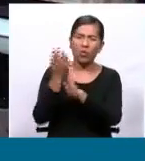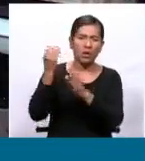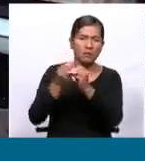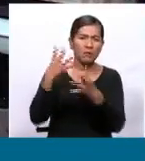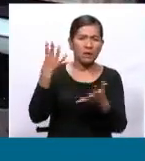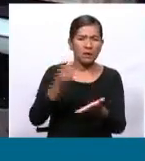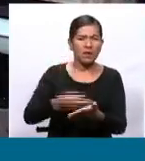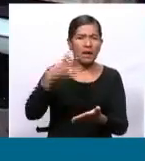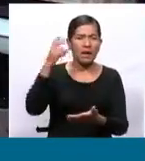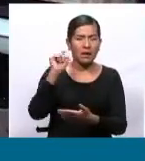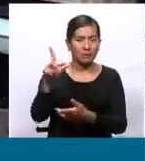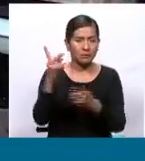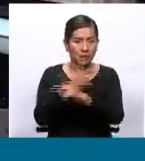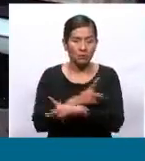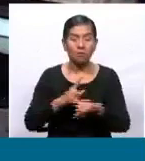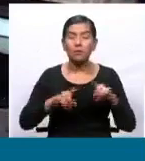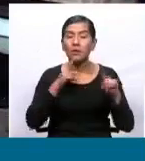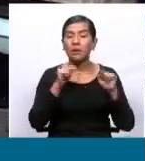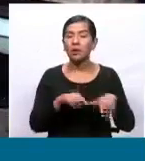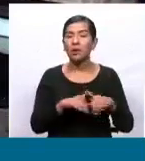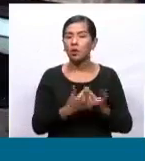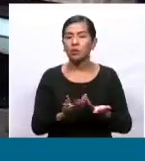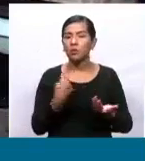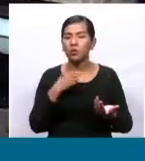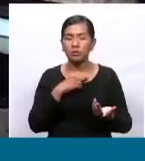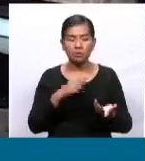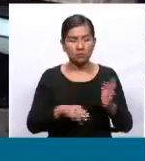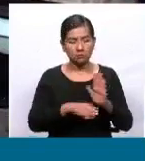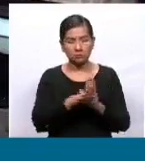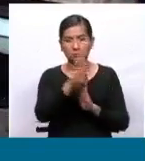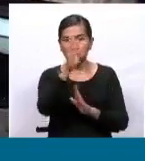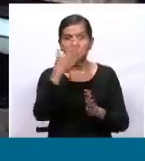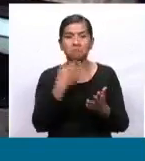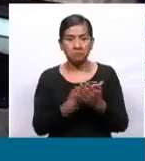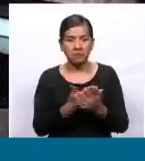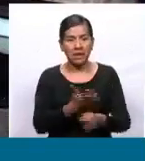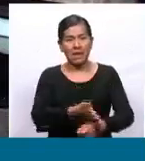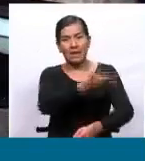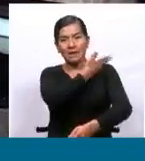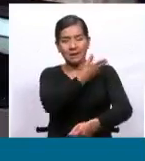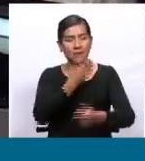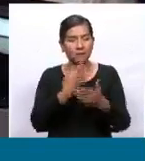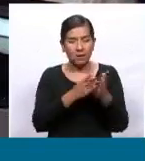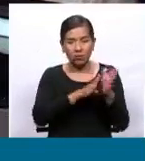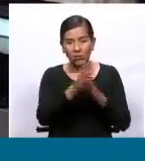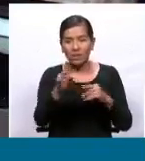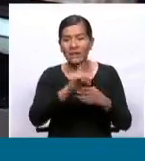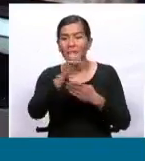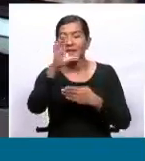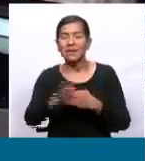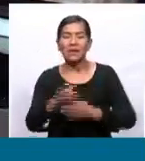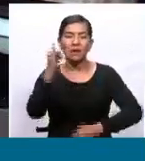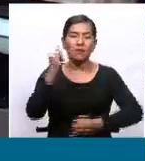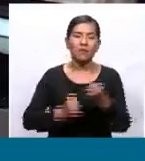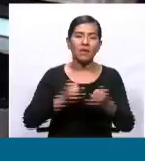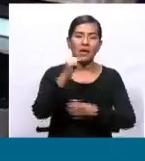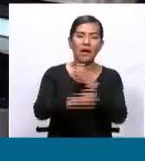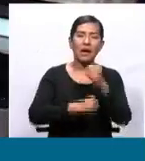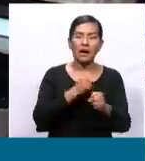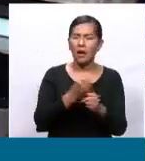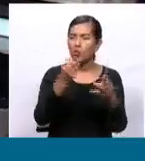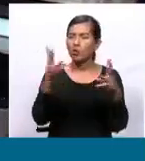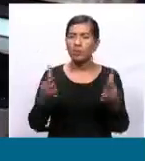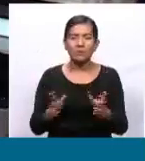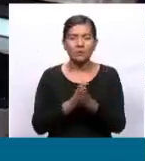Y una recuperación importante del crecimiento económico, mirar hacia el fin de año mucha gente con la perspectiva de